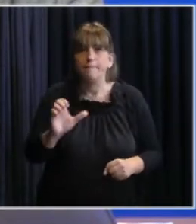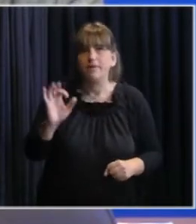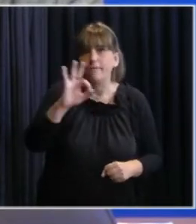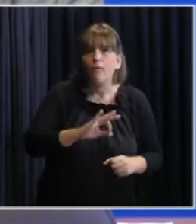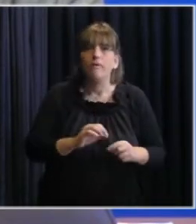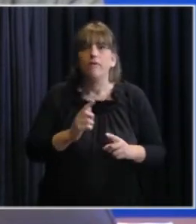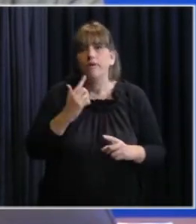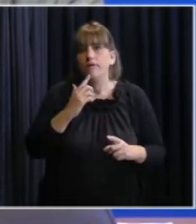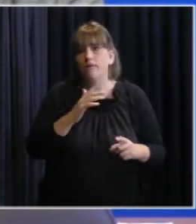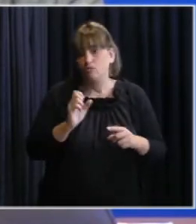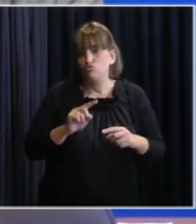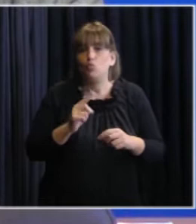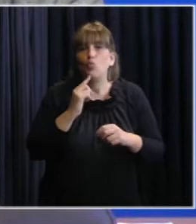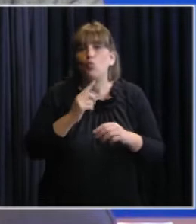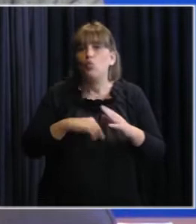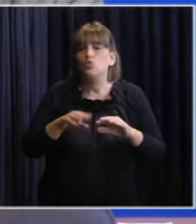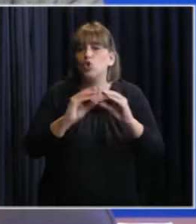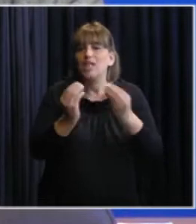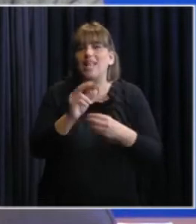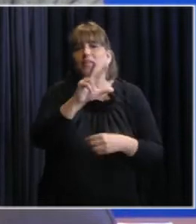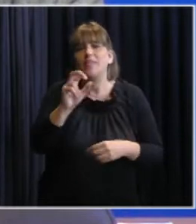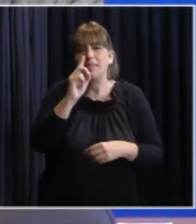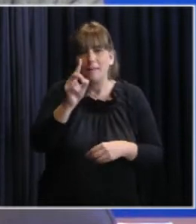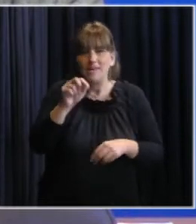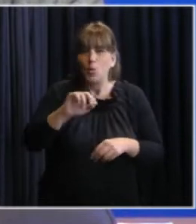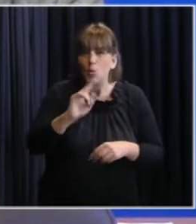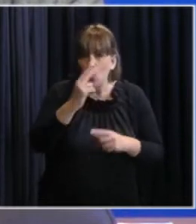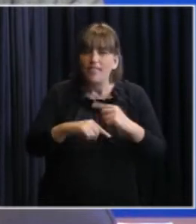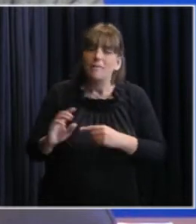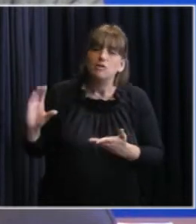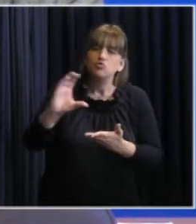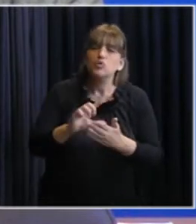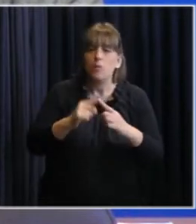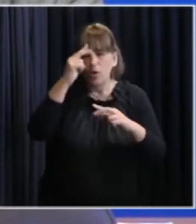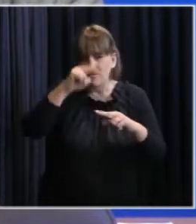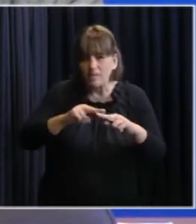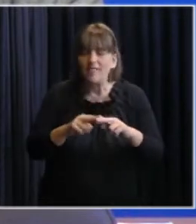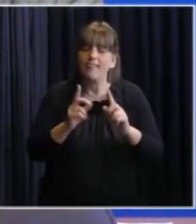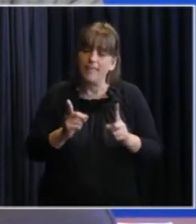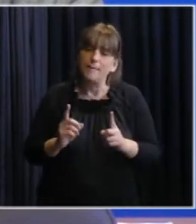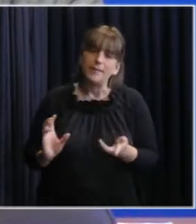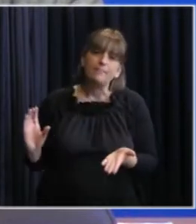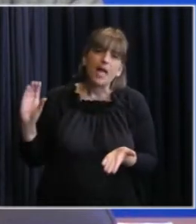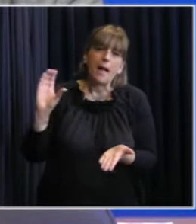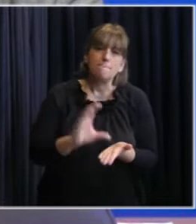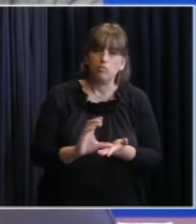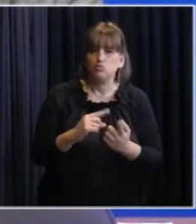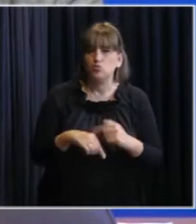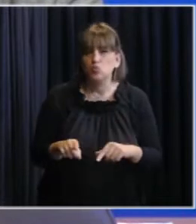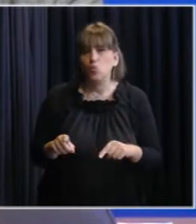también vamos a utilizar el mecanismo de subsidio por enfermedad para que también